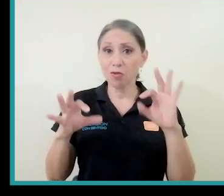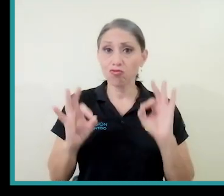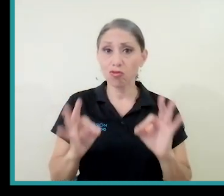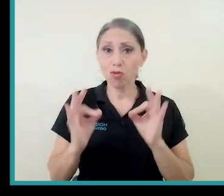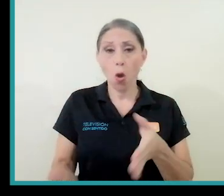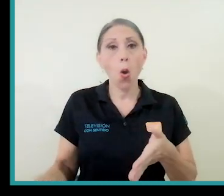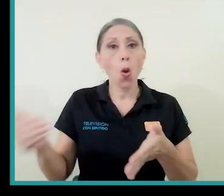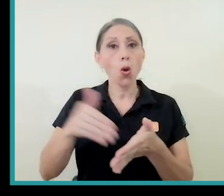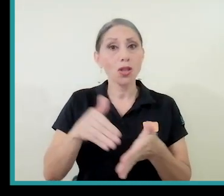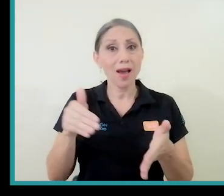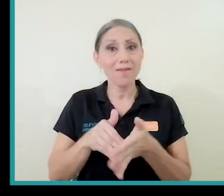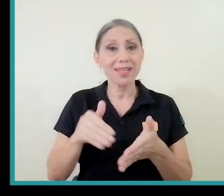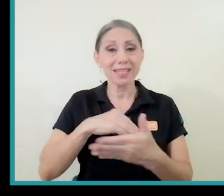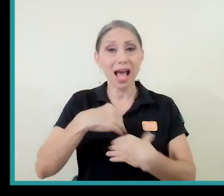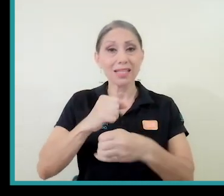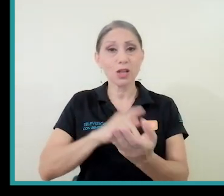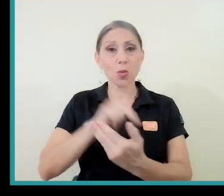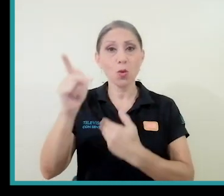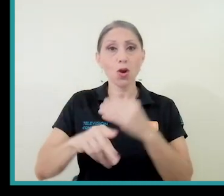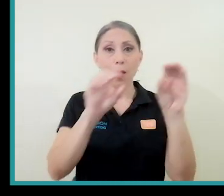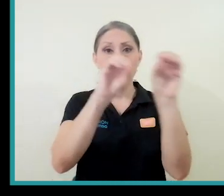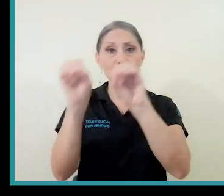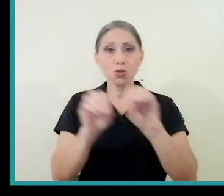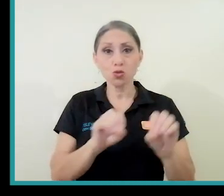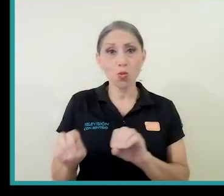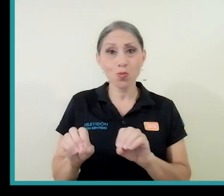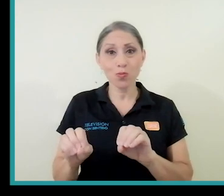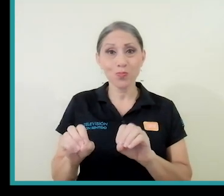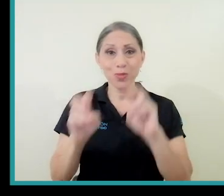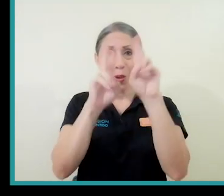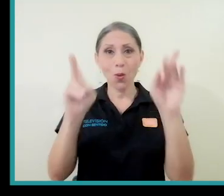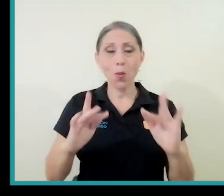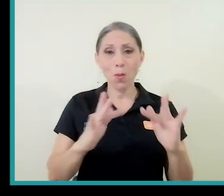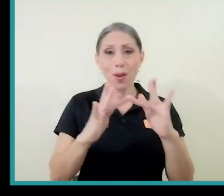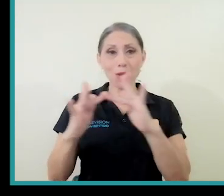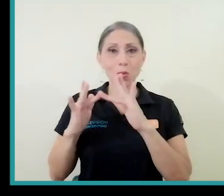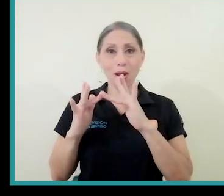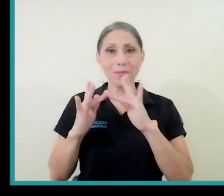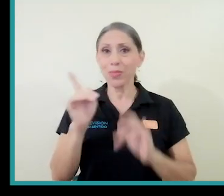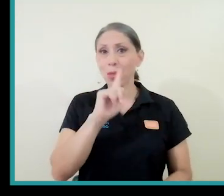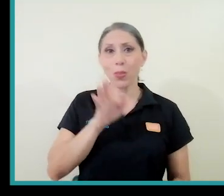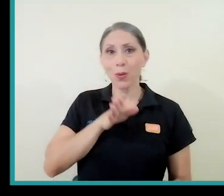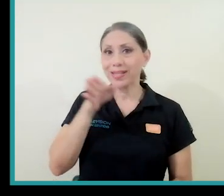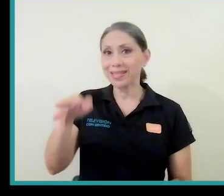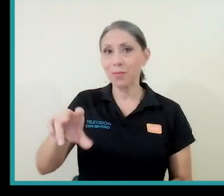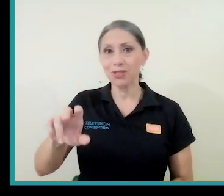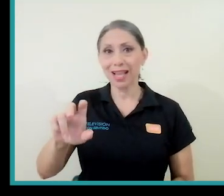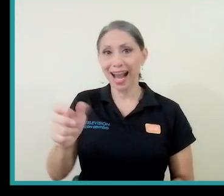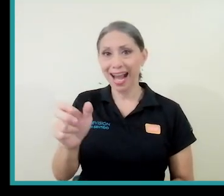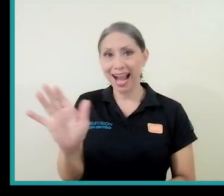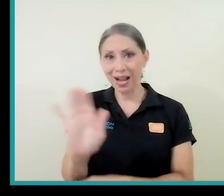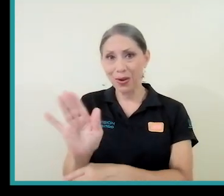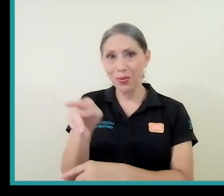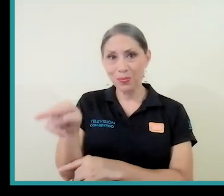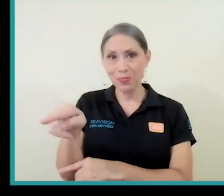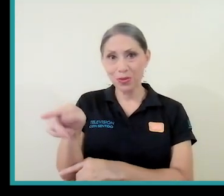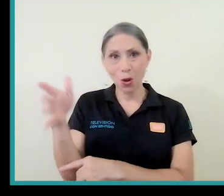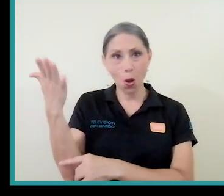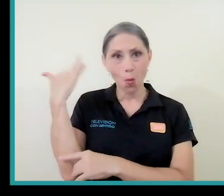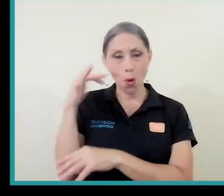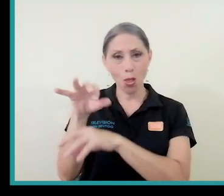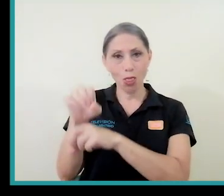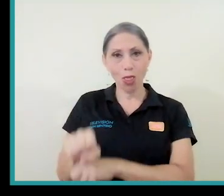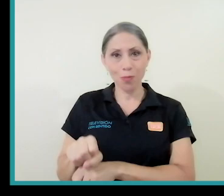gusto. Gracias. Estamos haciendo de nuevo un programa Zoom, un programa virtual. No estamos en el canal como